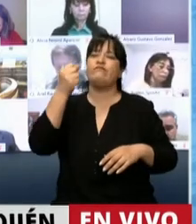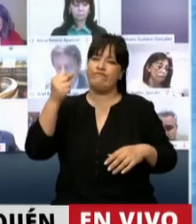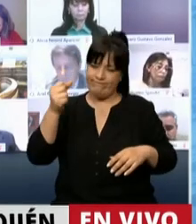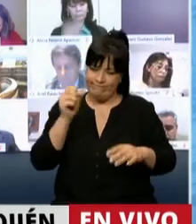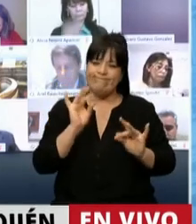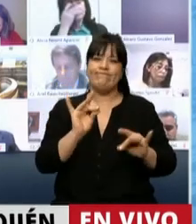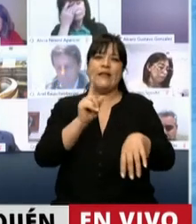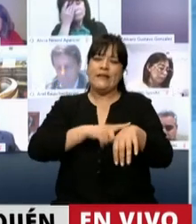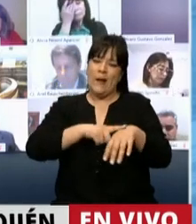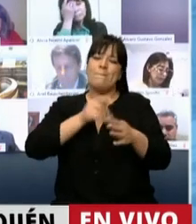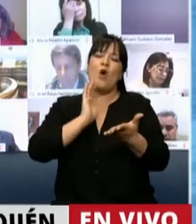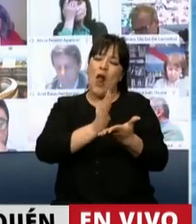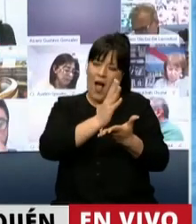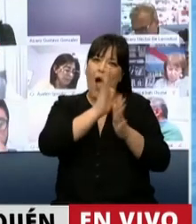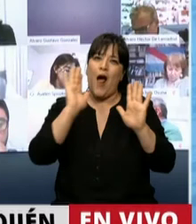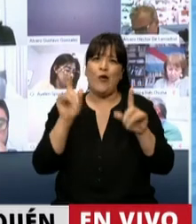los tiempos de incertidumbre?